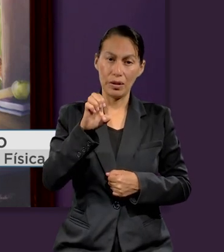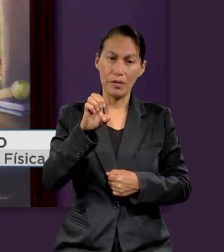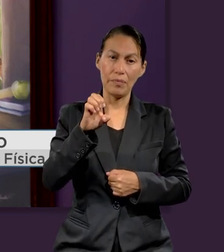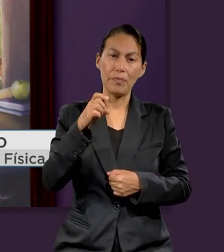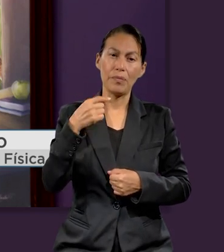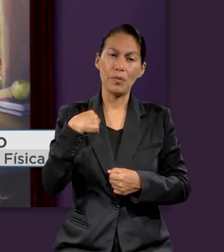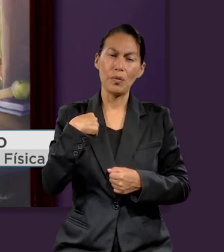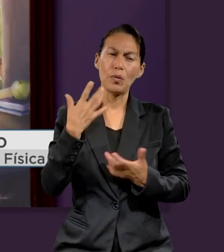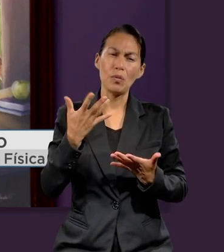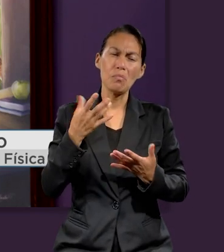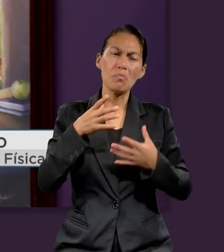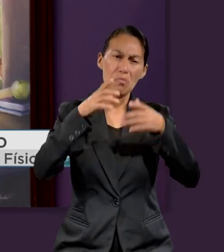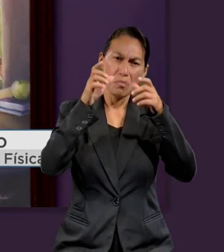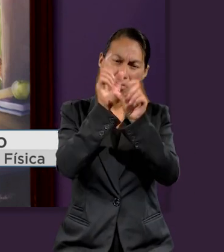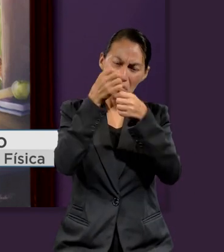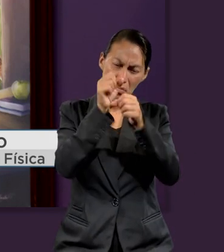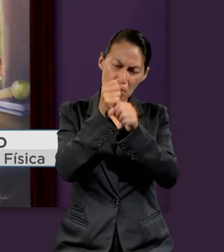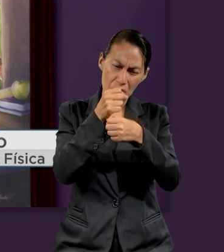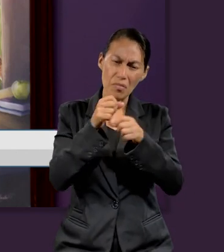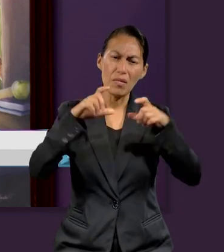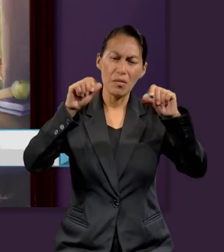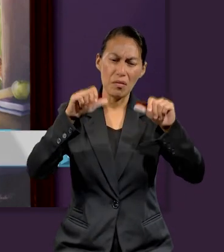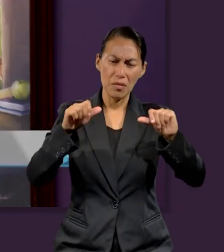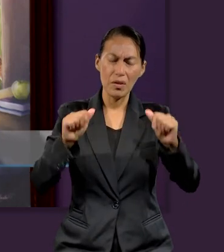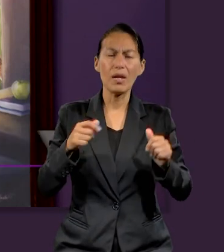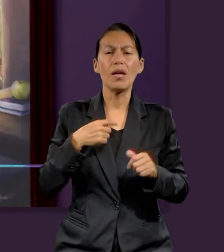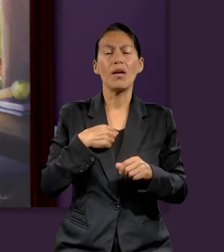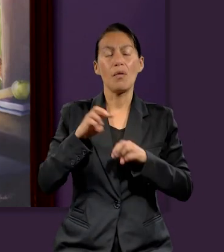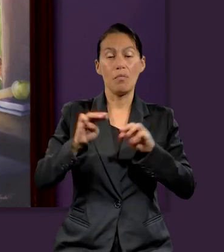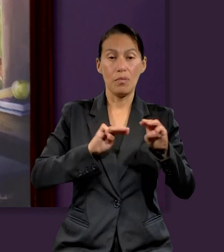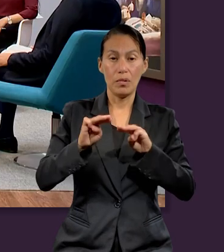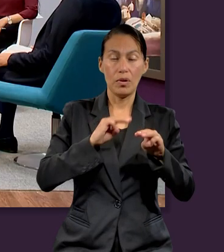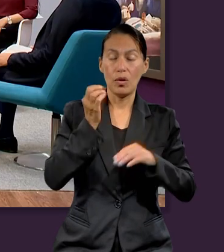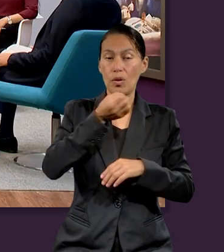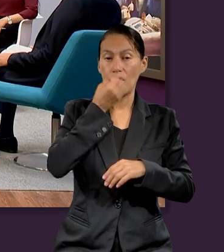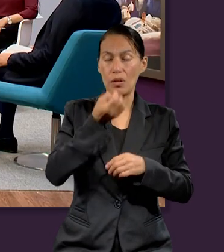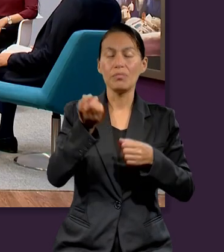estudio terapia física y soy parte del Ministerio de Oración.